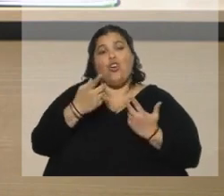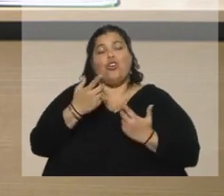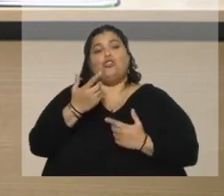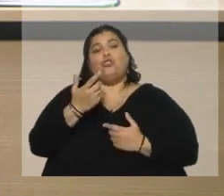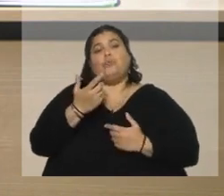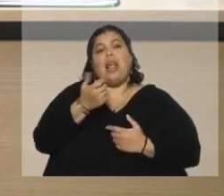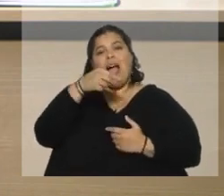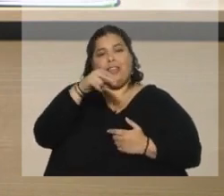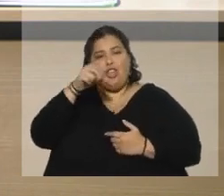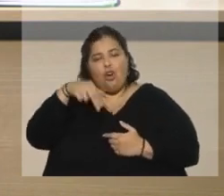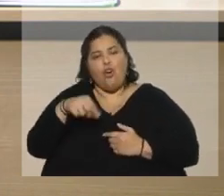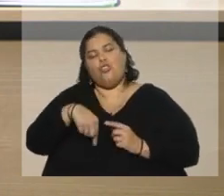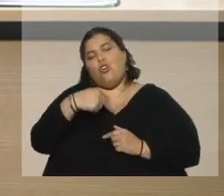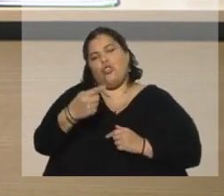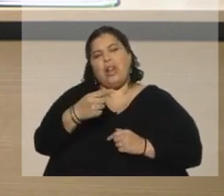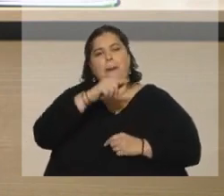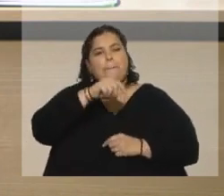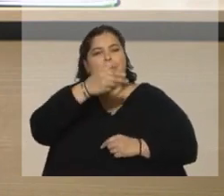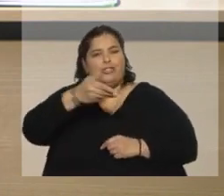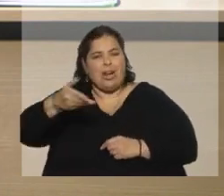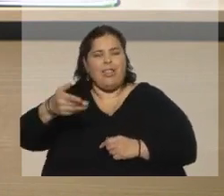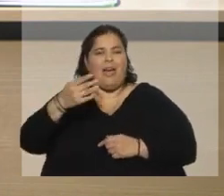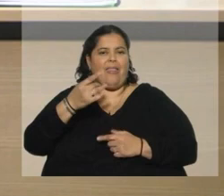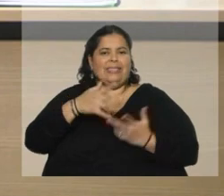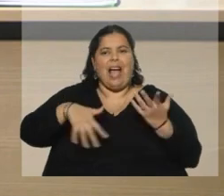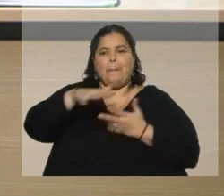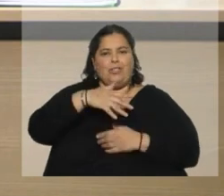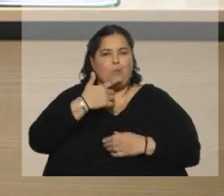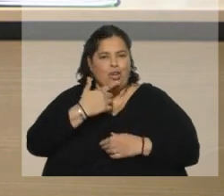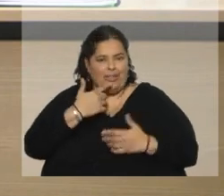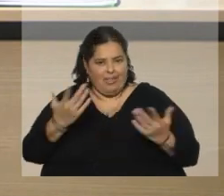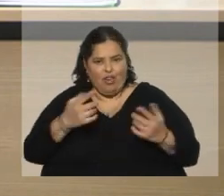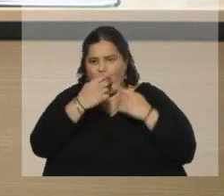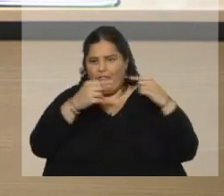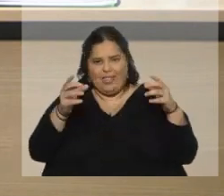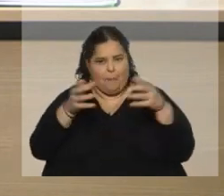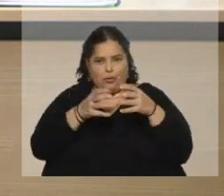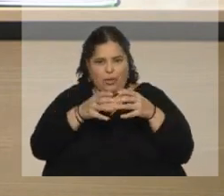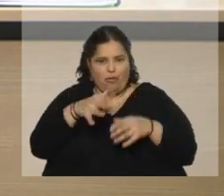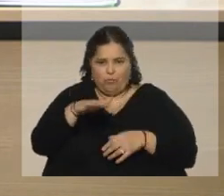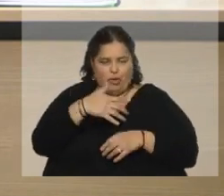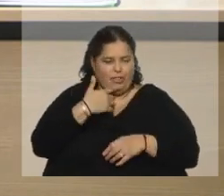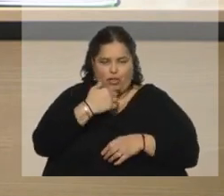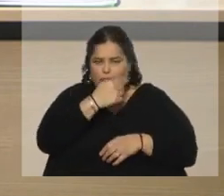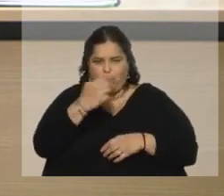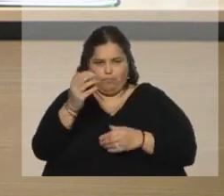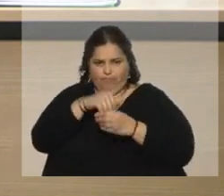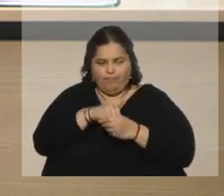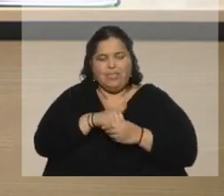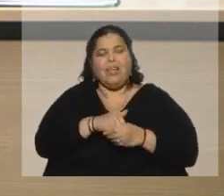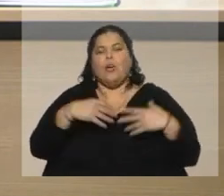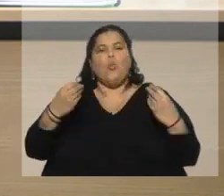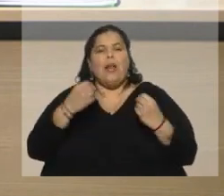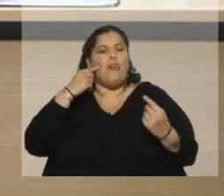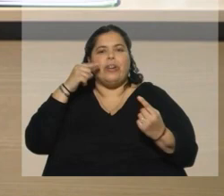diferentes personalidades de ámbitos políticos, de todos los partidos políticos, digamos. La función